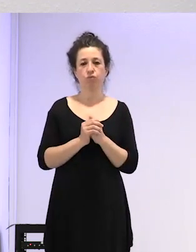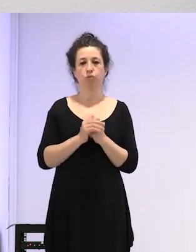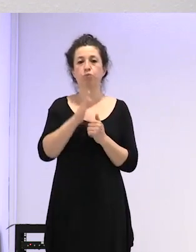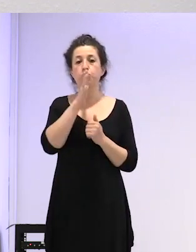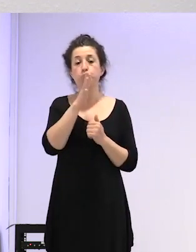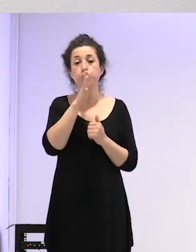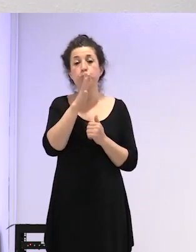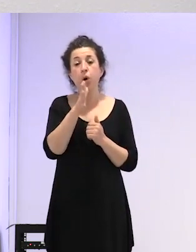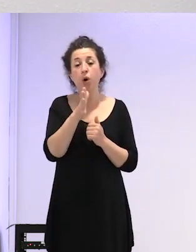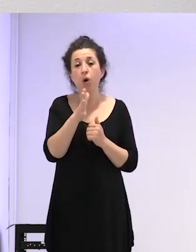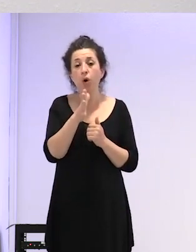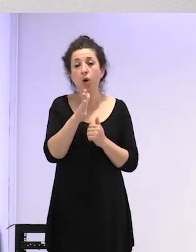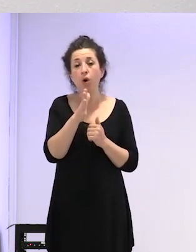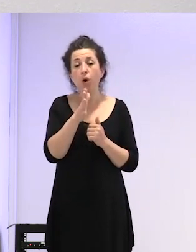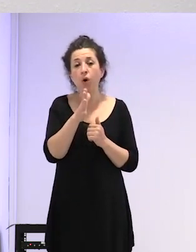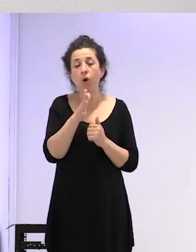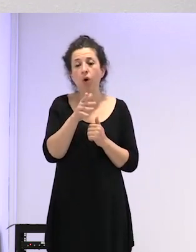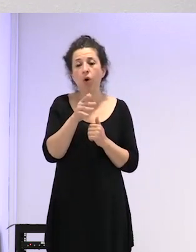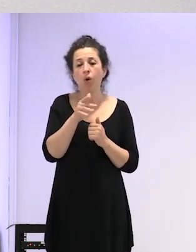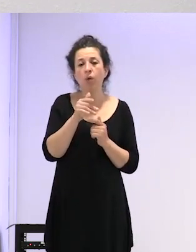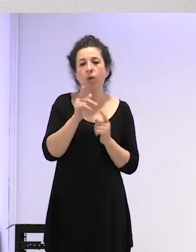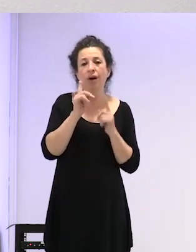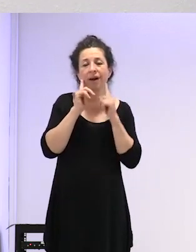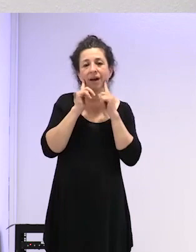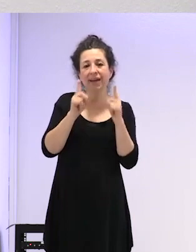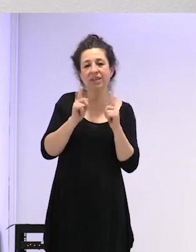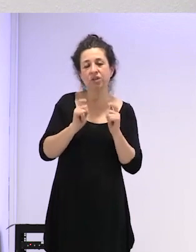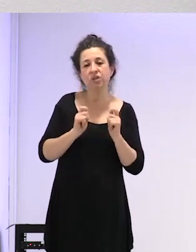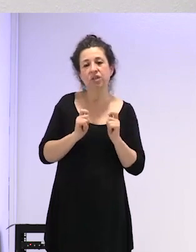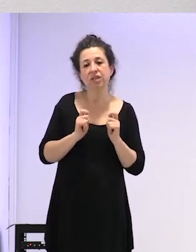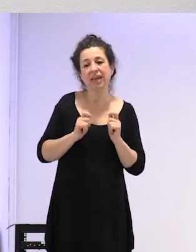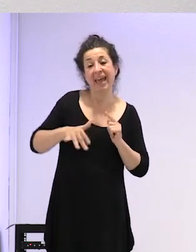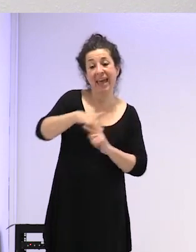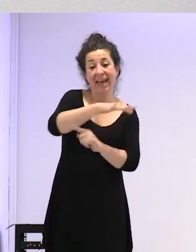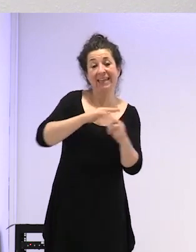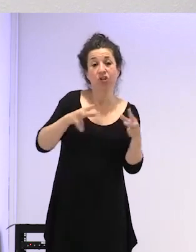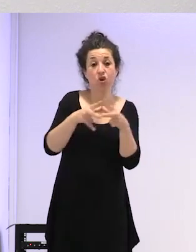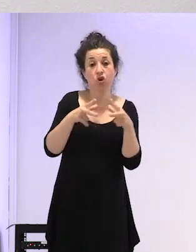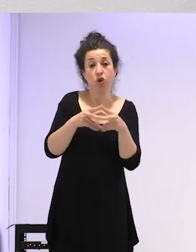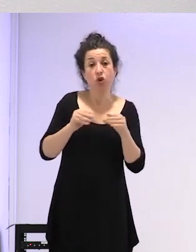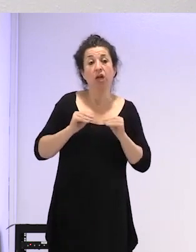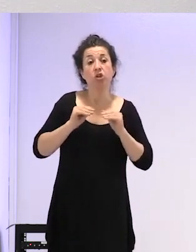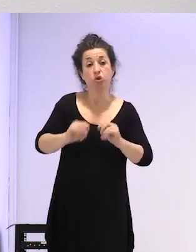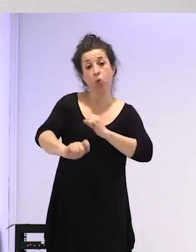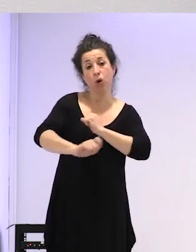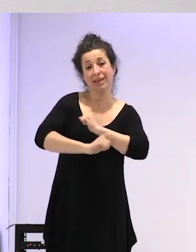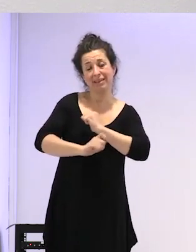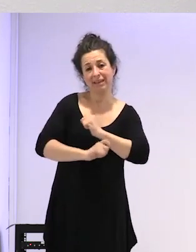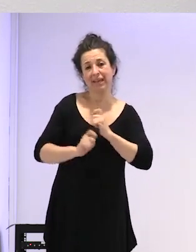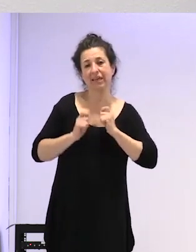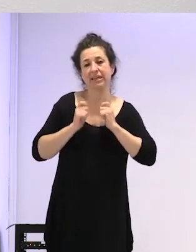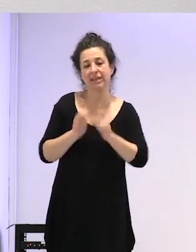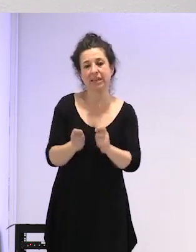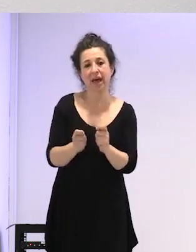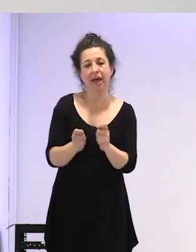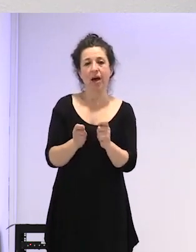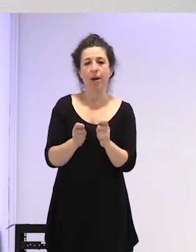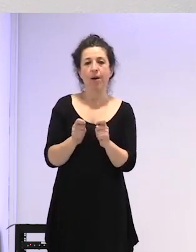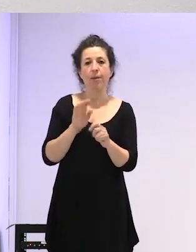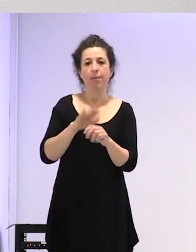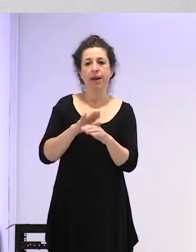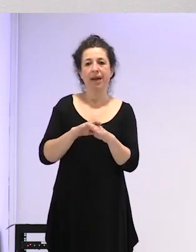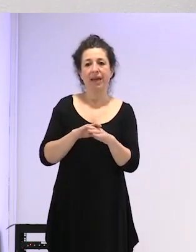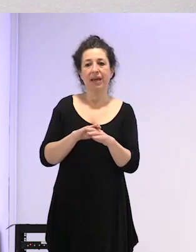sería dar estrategias al entorno social para poder dar pasos a esta persona la